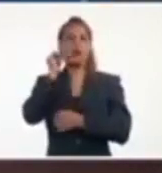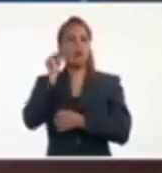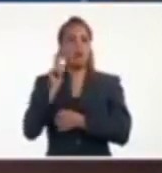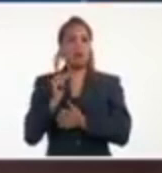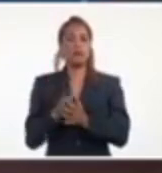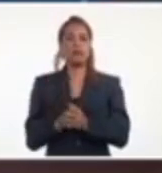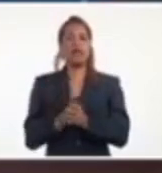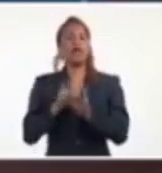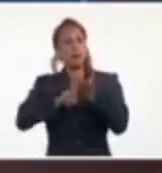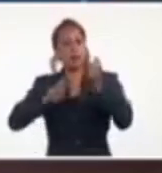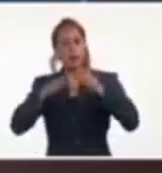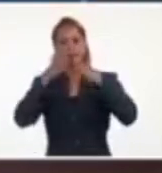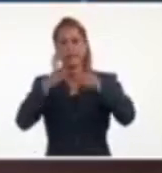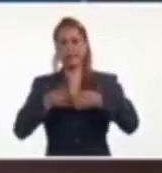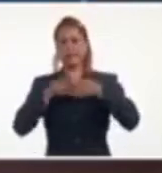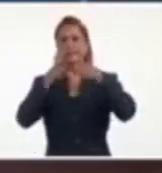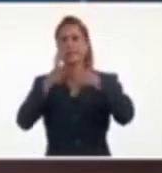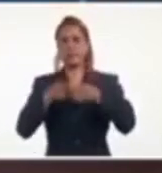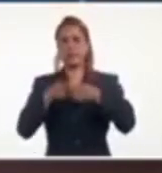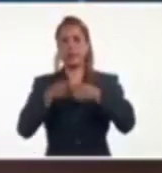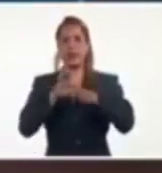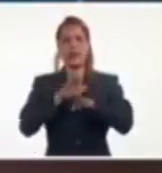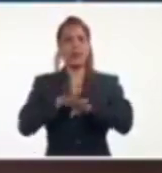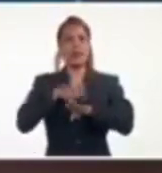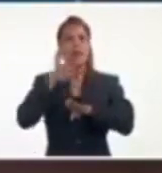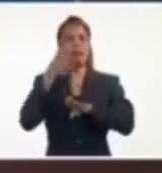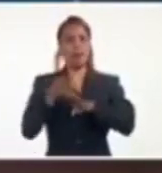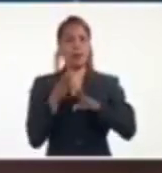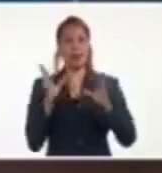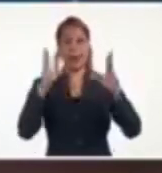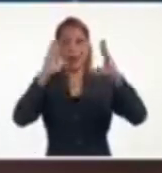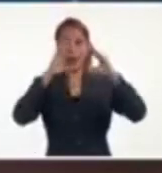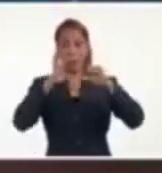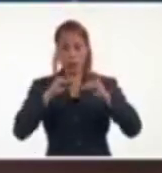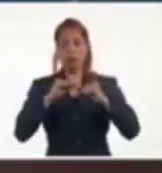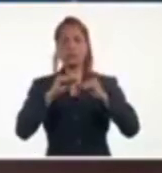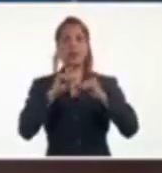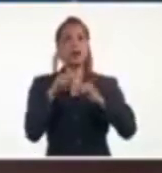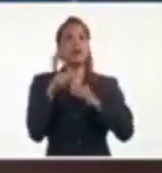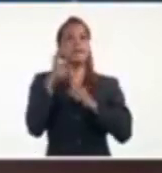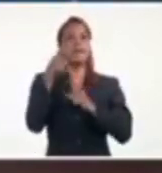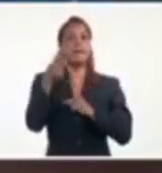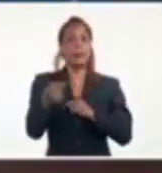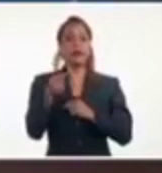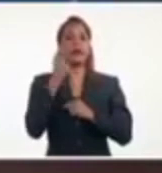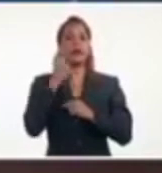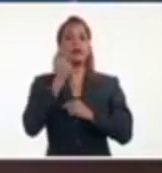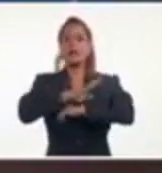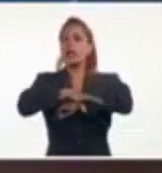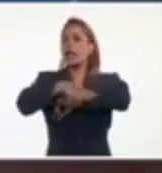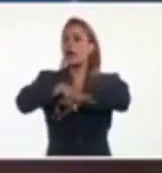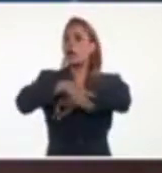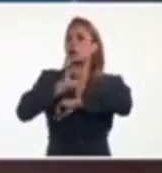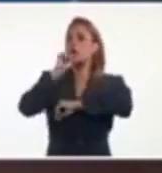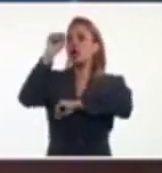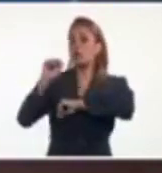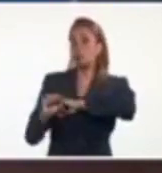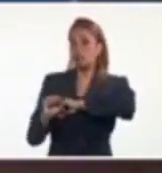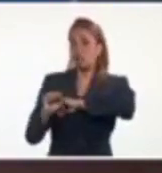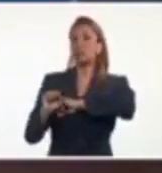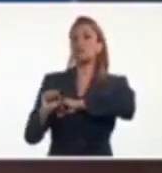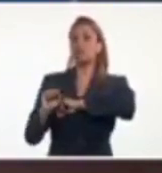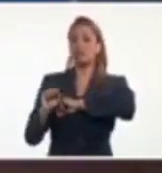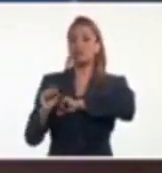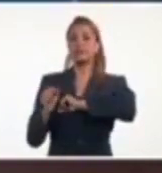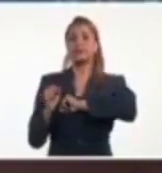Granma, y un poco después, ya de la noche de hoy a mañana, a la costa sur, gradualmente, la costa sur